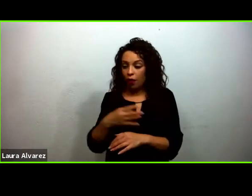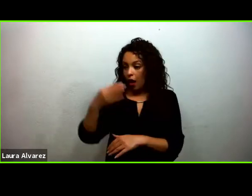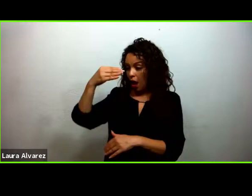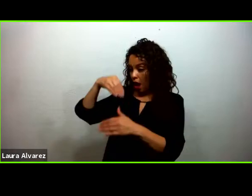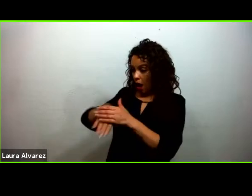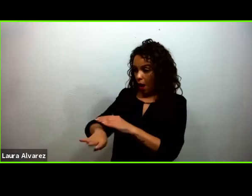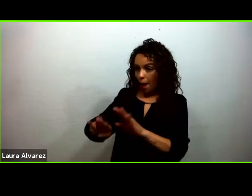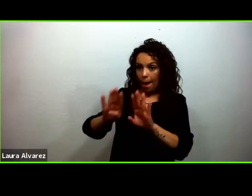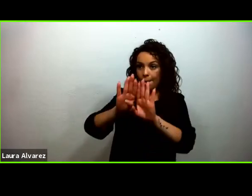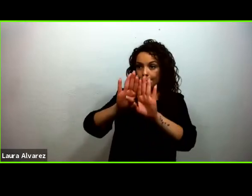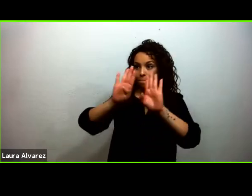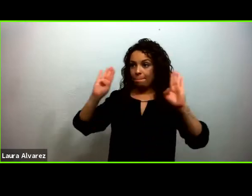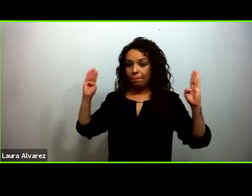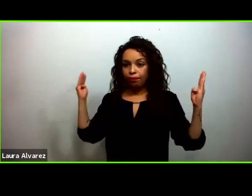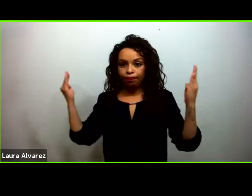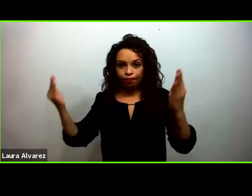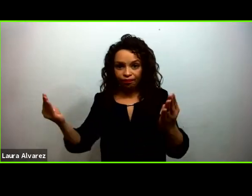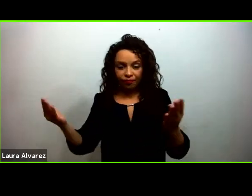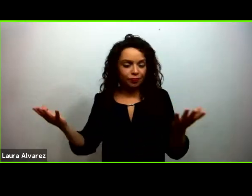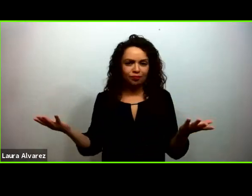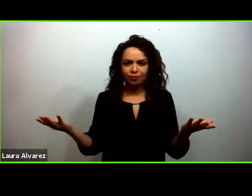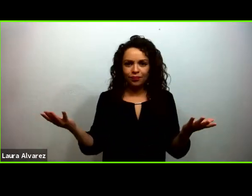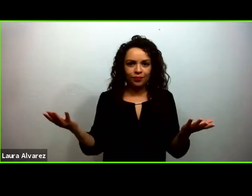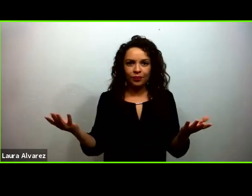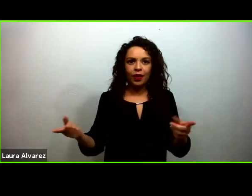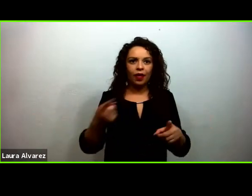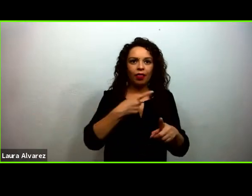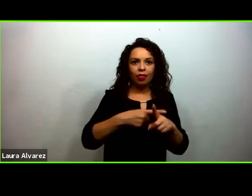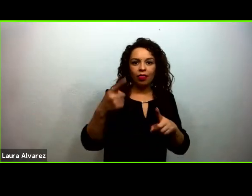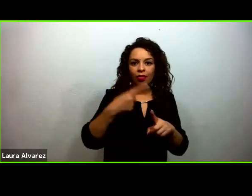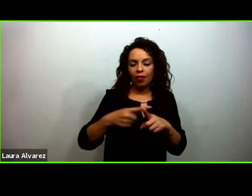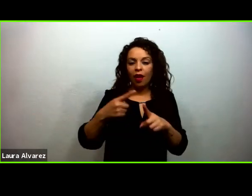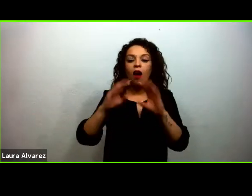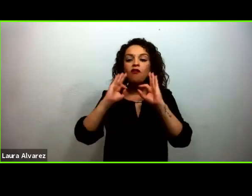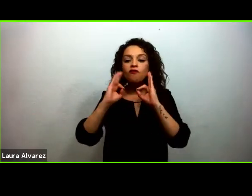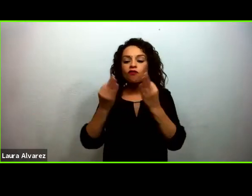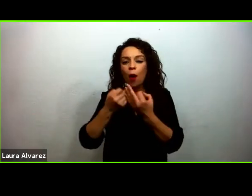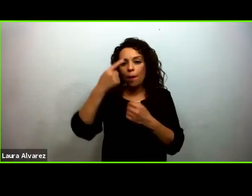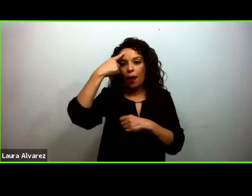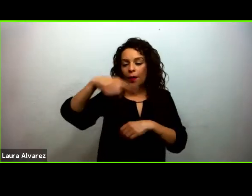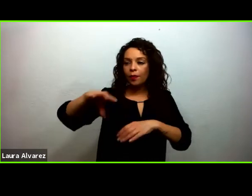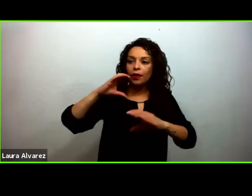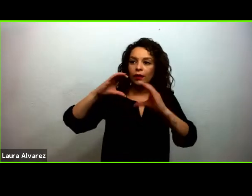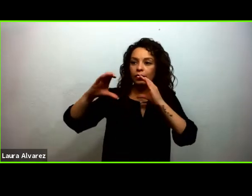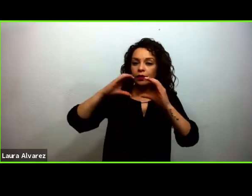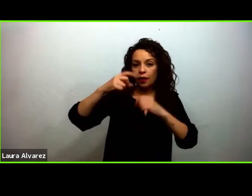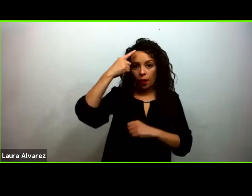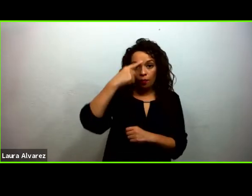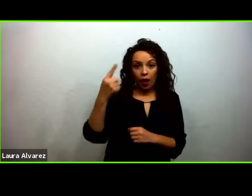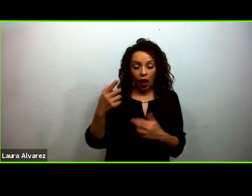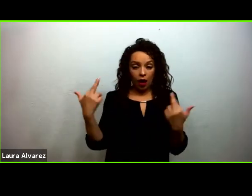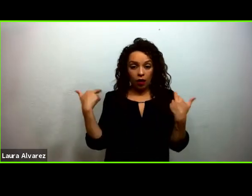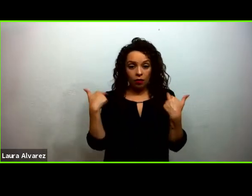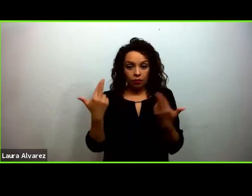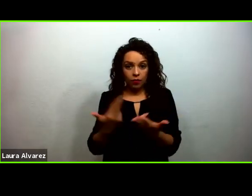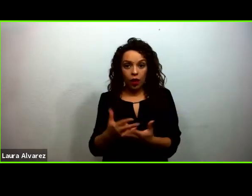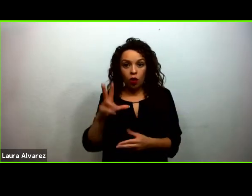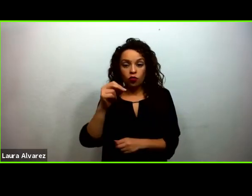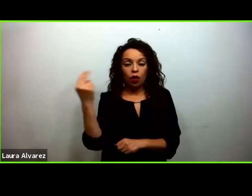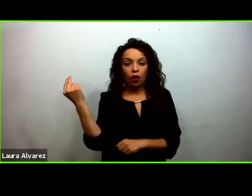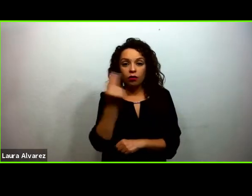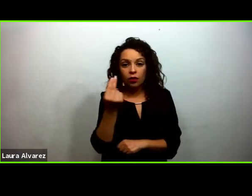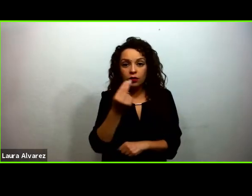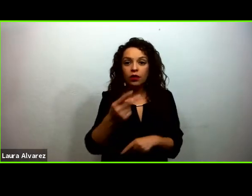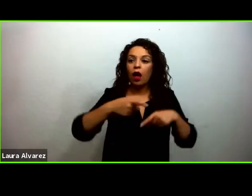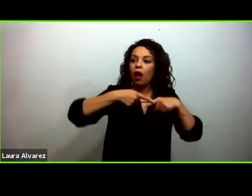combinación de plataformas de comunicación para que ellos no tuvieran los maestros no tuvieran que desplazarse y